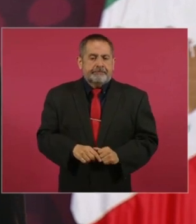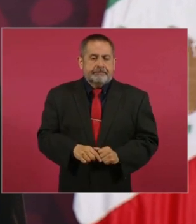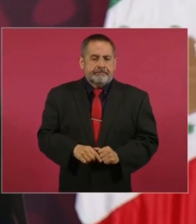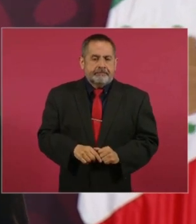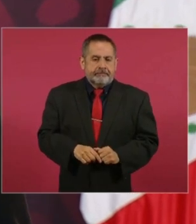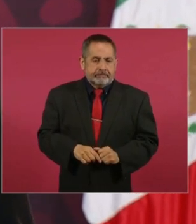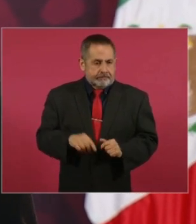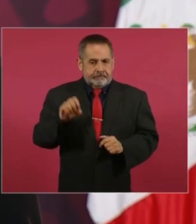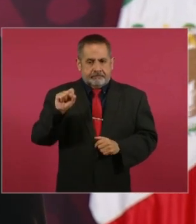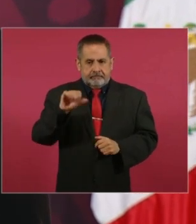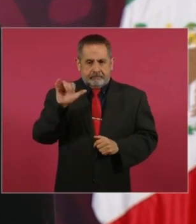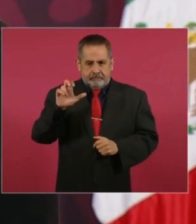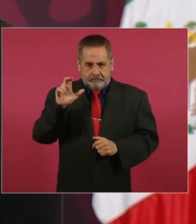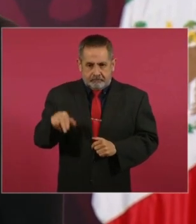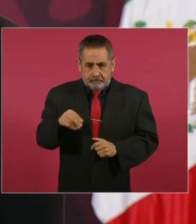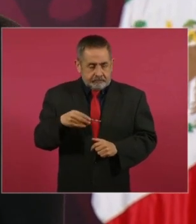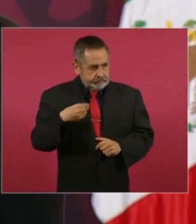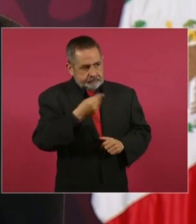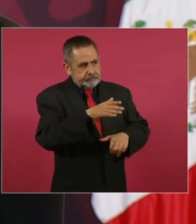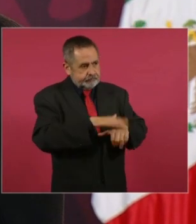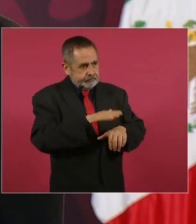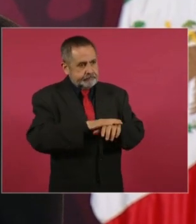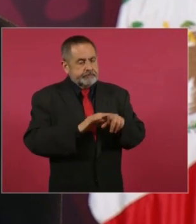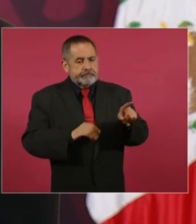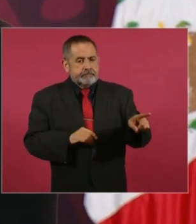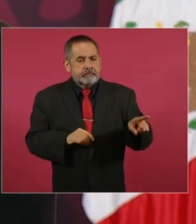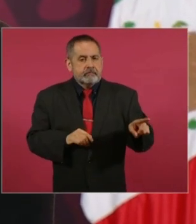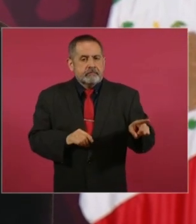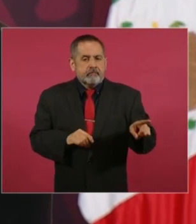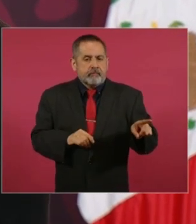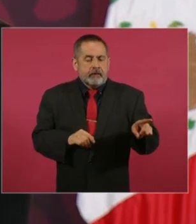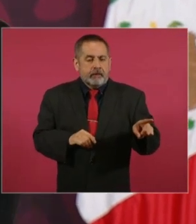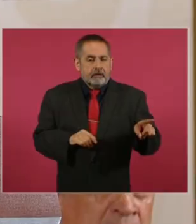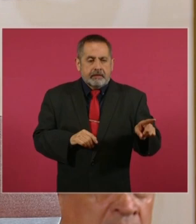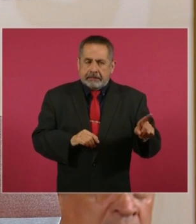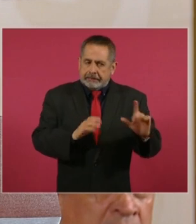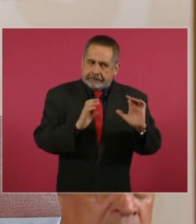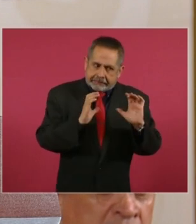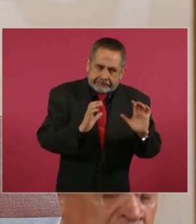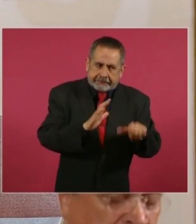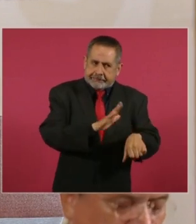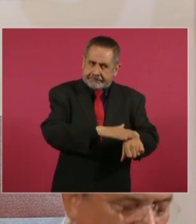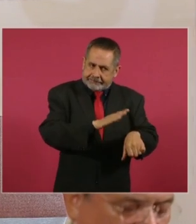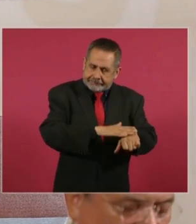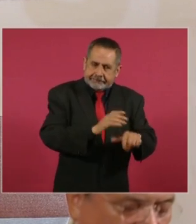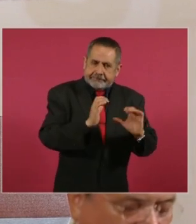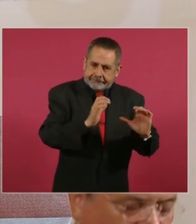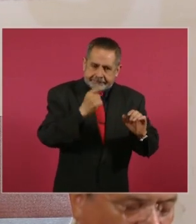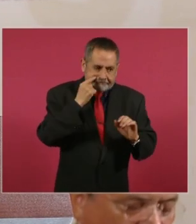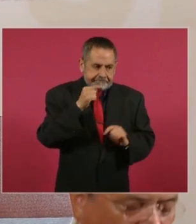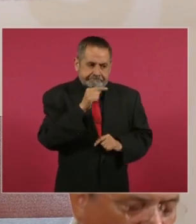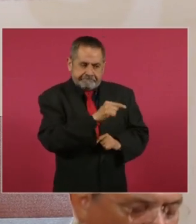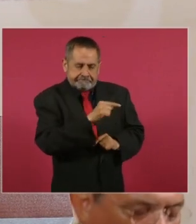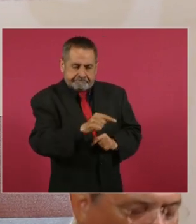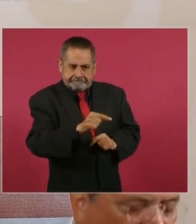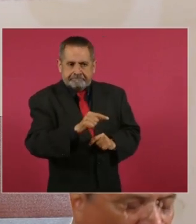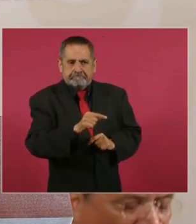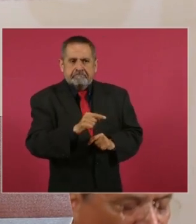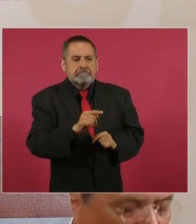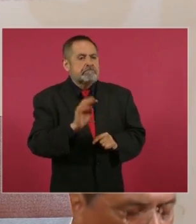de la Suprema Corte de Justicia, cuidado con esto,